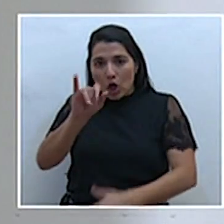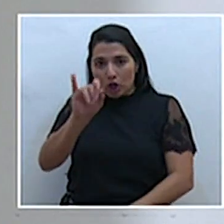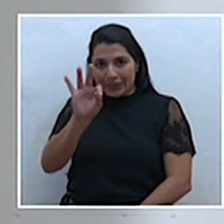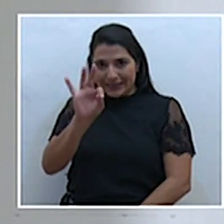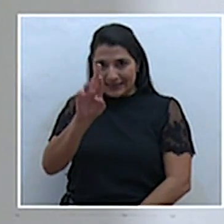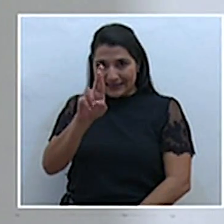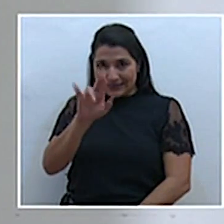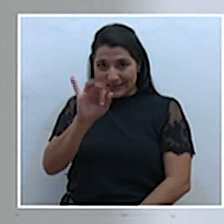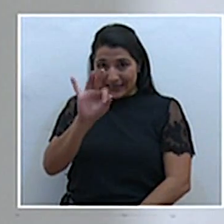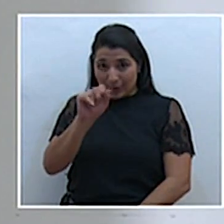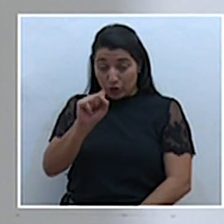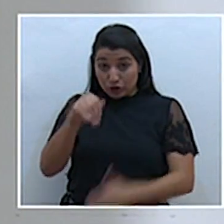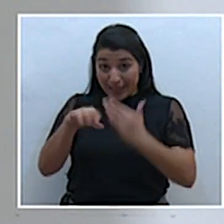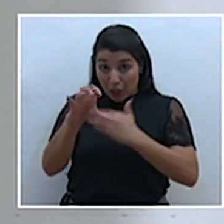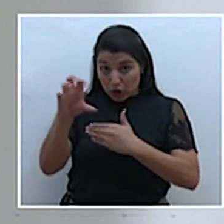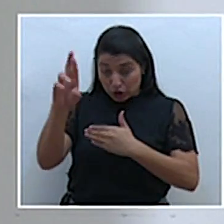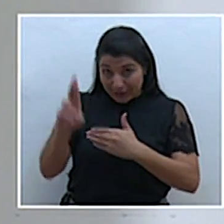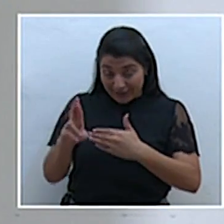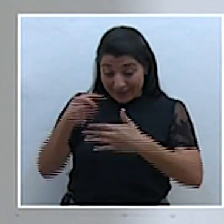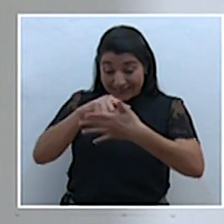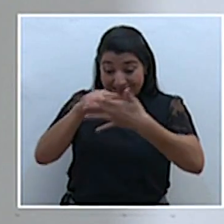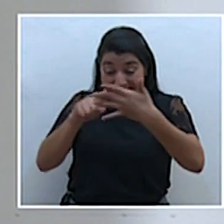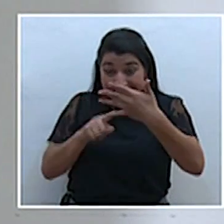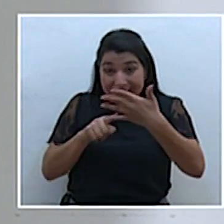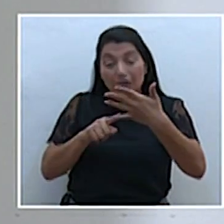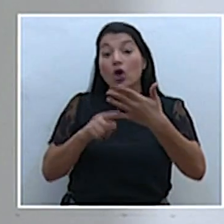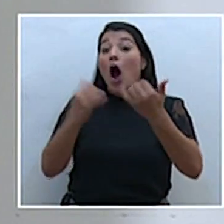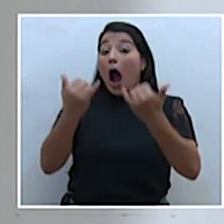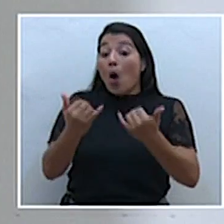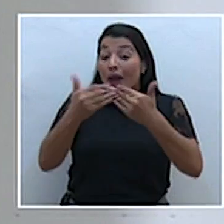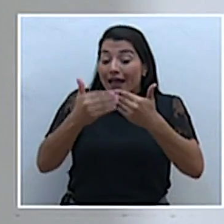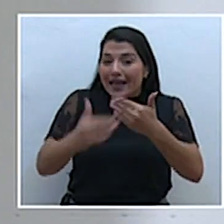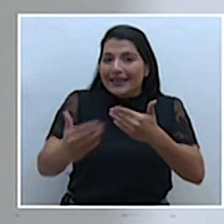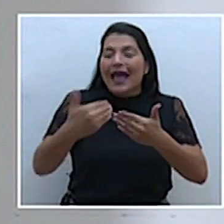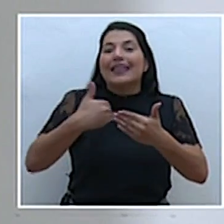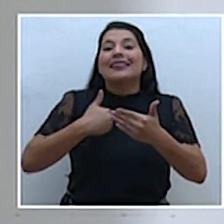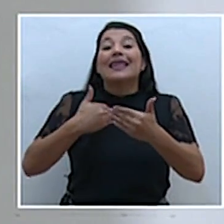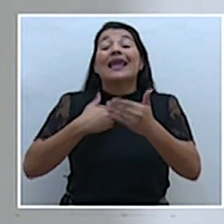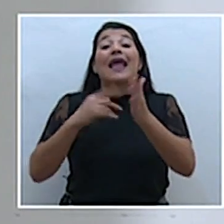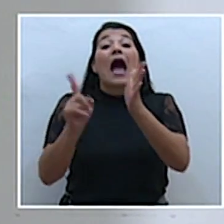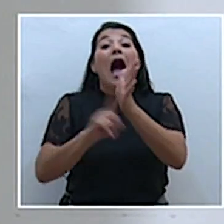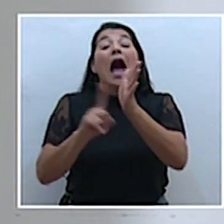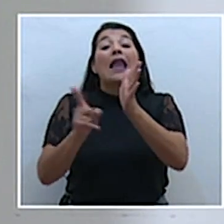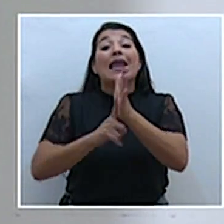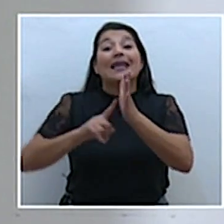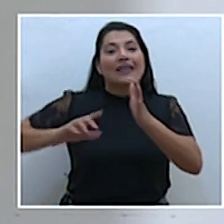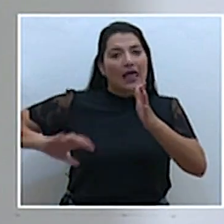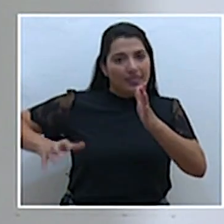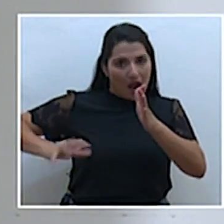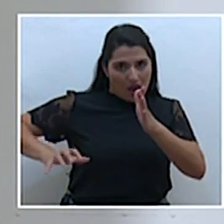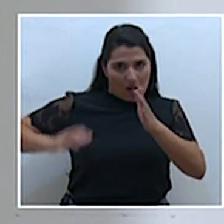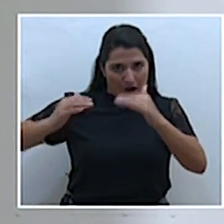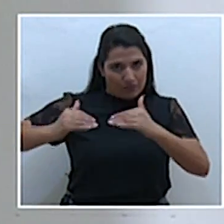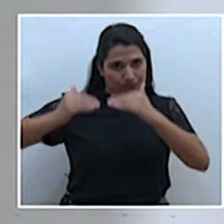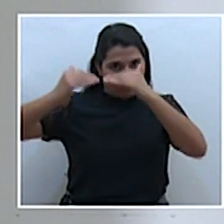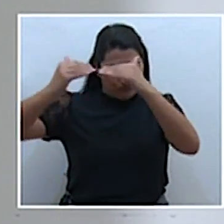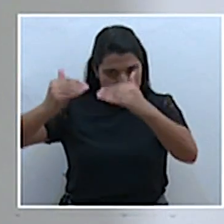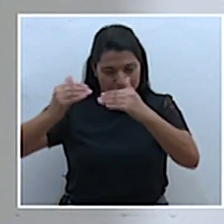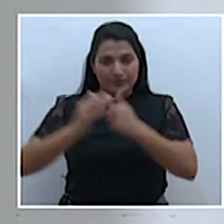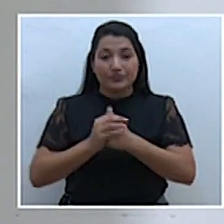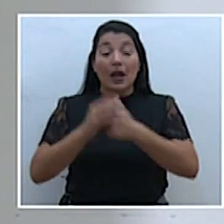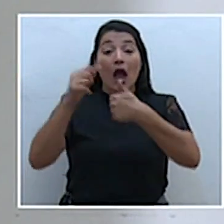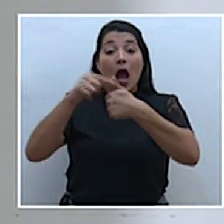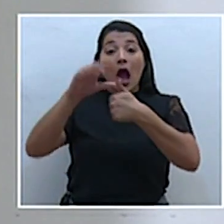nuestro país. Esos cinco distritos a partir de hoy tendrán una condición de alerta naranja y los voy a mencionar a continuación. El